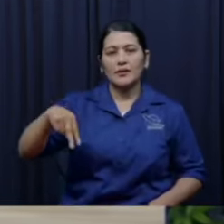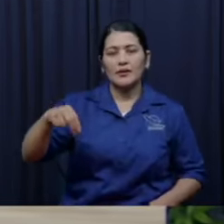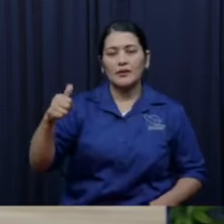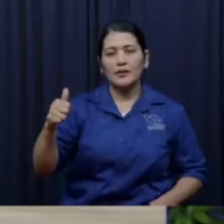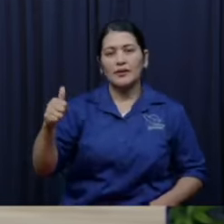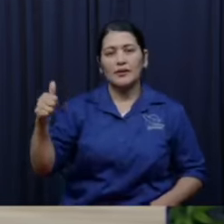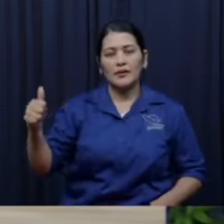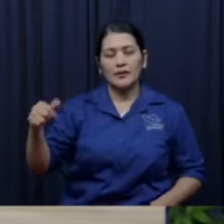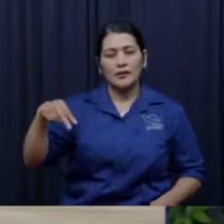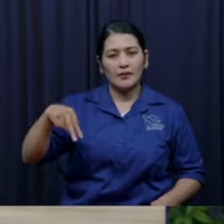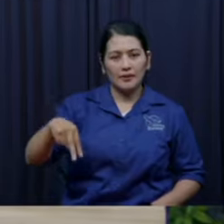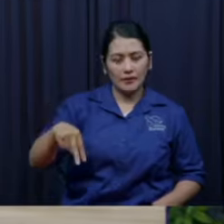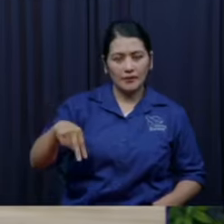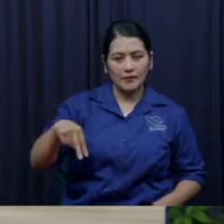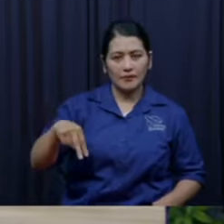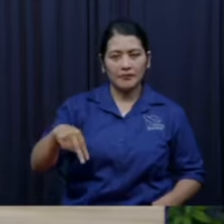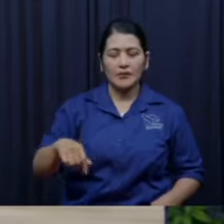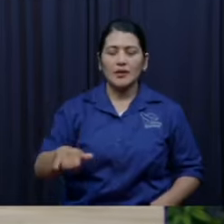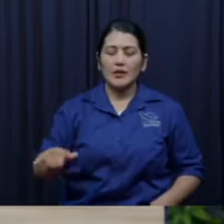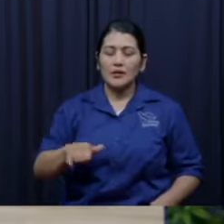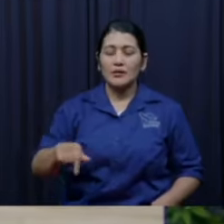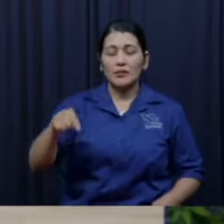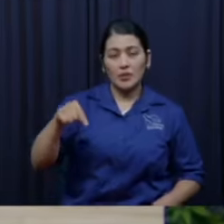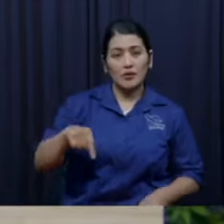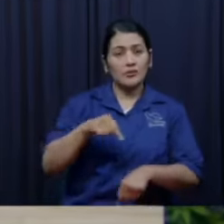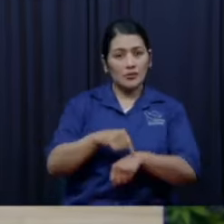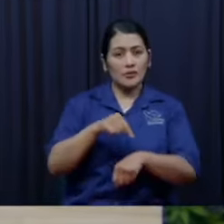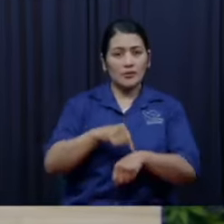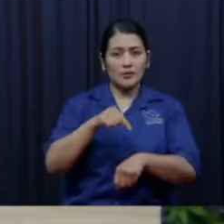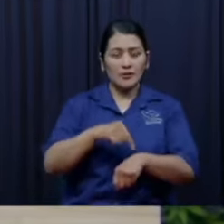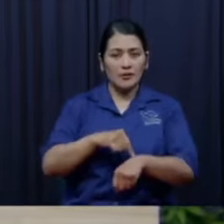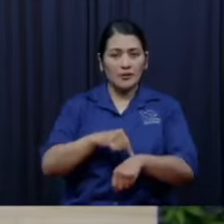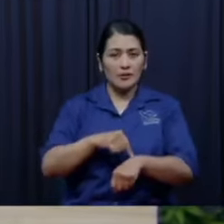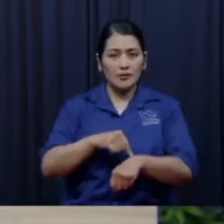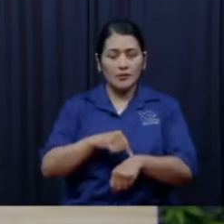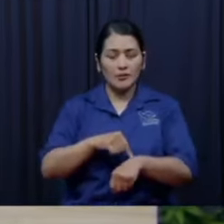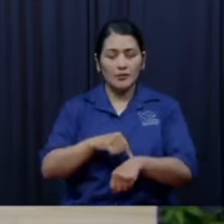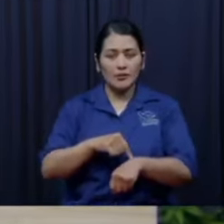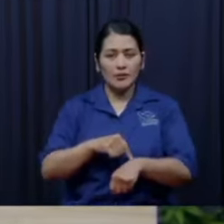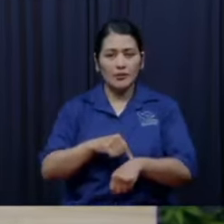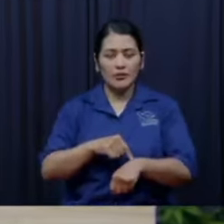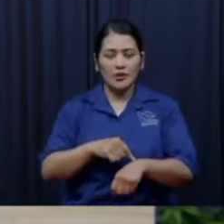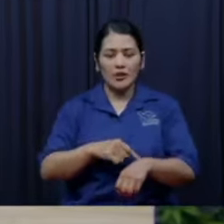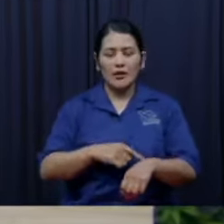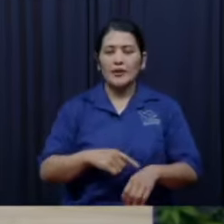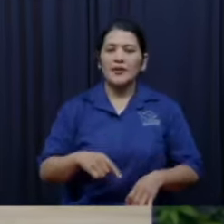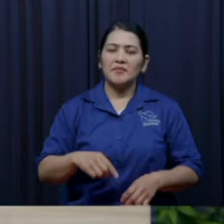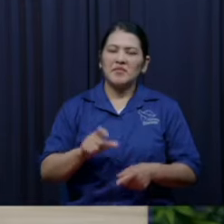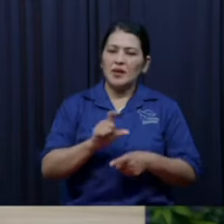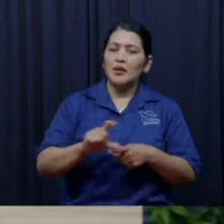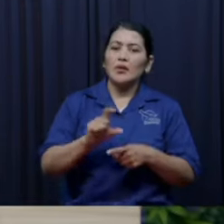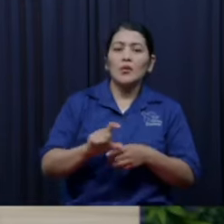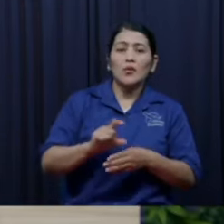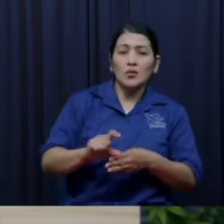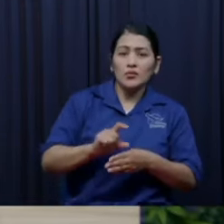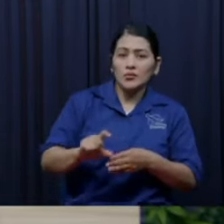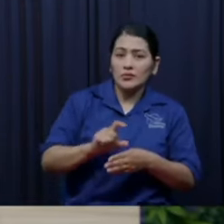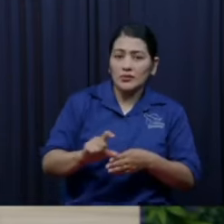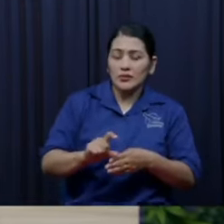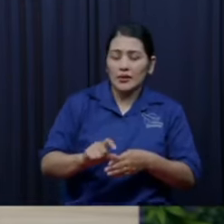nivel internacional, sobre todo en Israel, pero lo que ha pasado, lo que está pasando en Israel